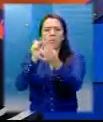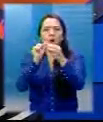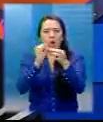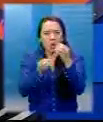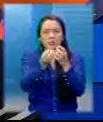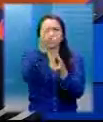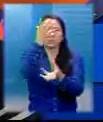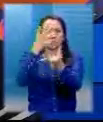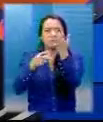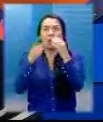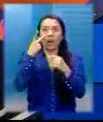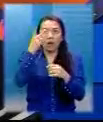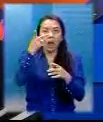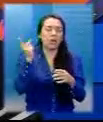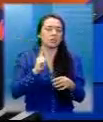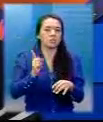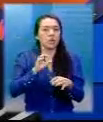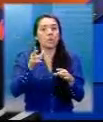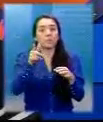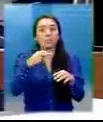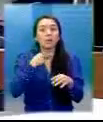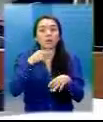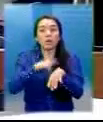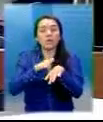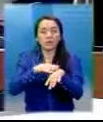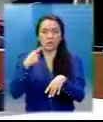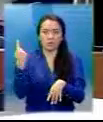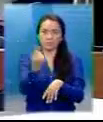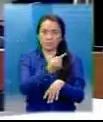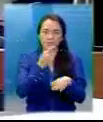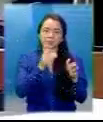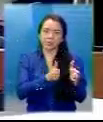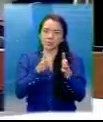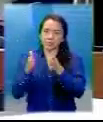monitoreo constante que se mantiene por estos. Y para estar informados sobre las...